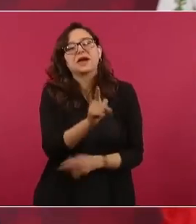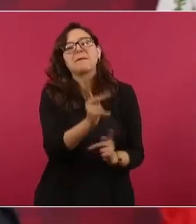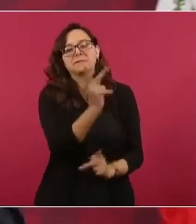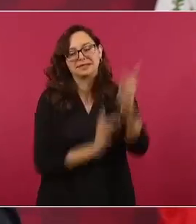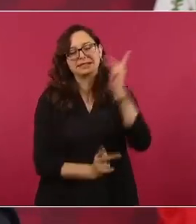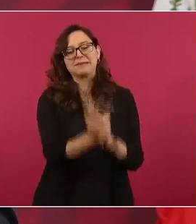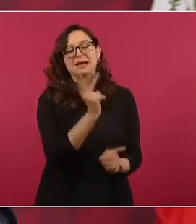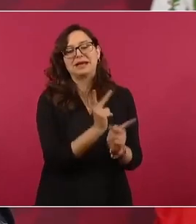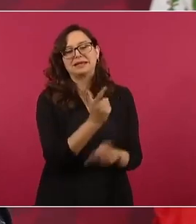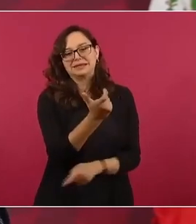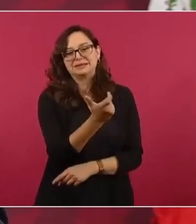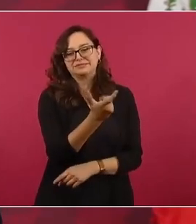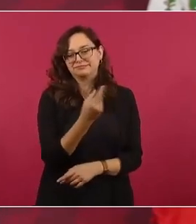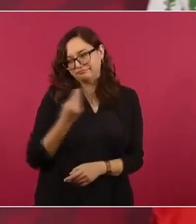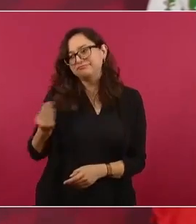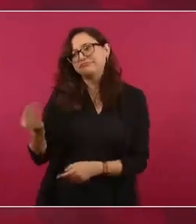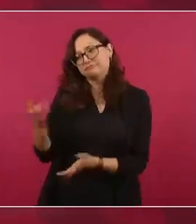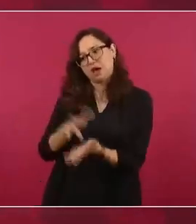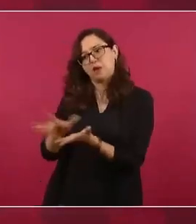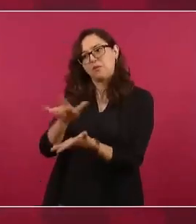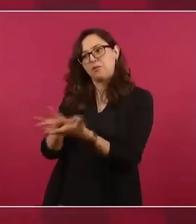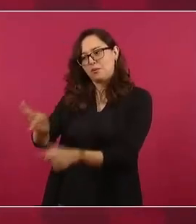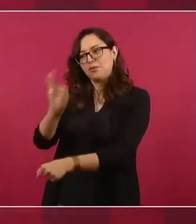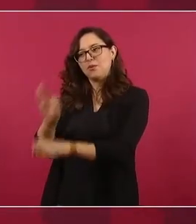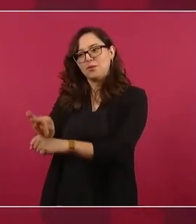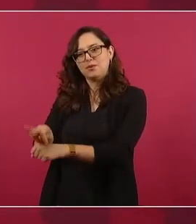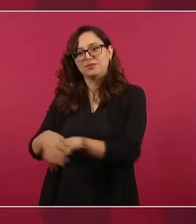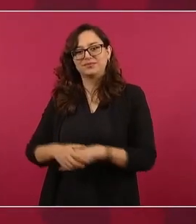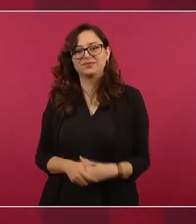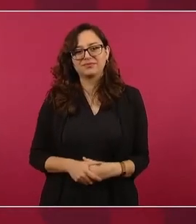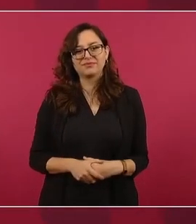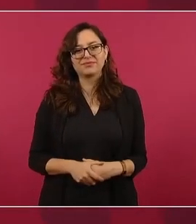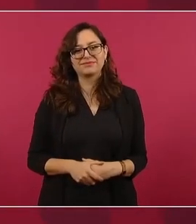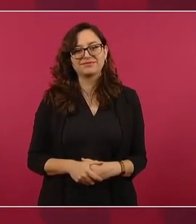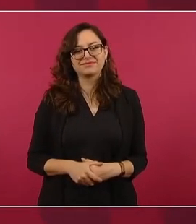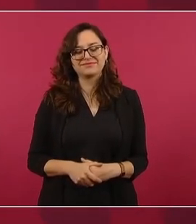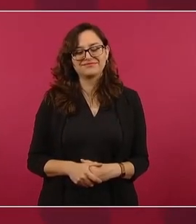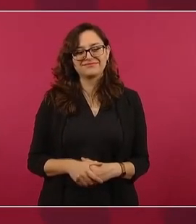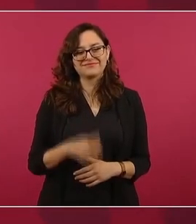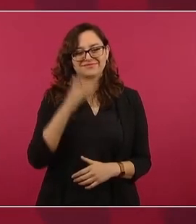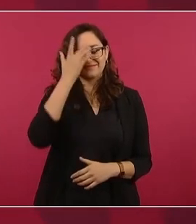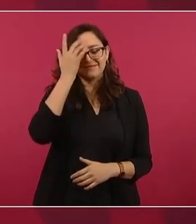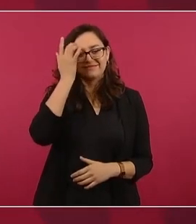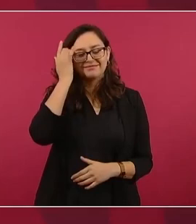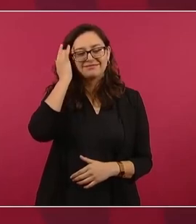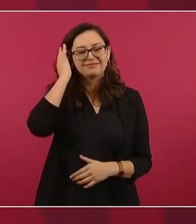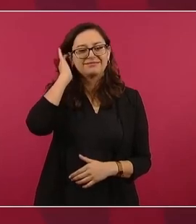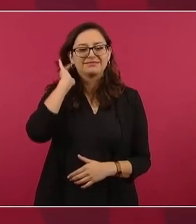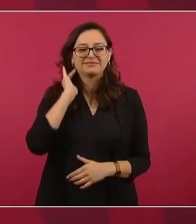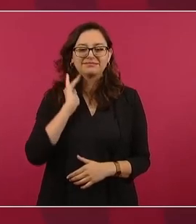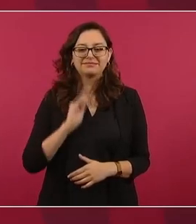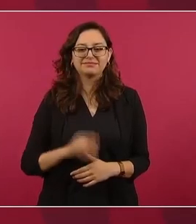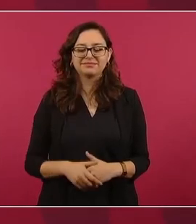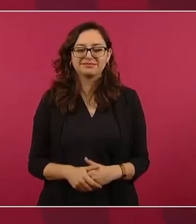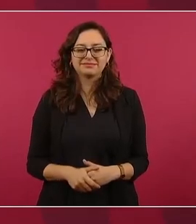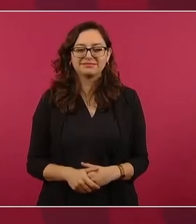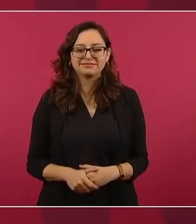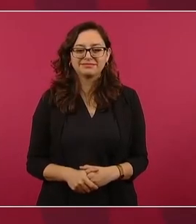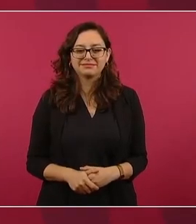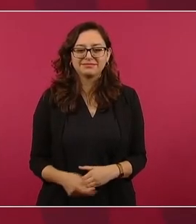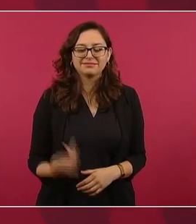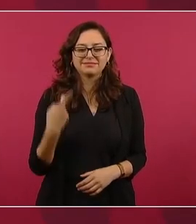me adelantar el domingo, pero